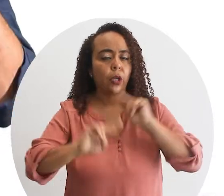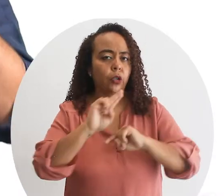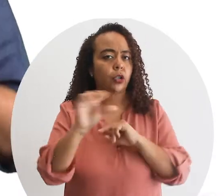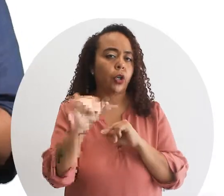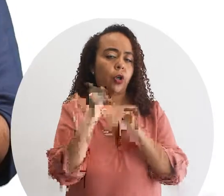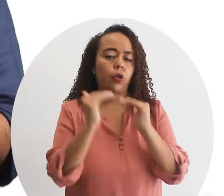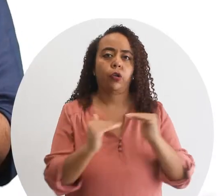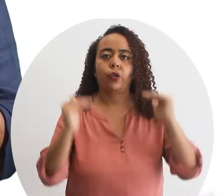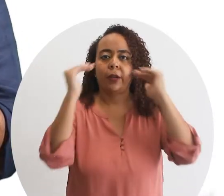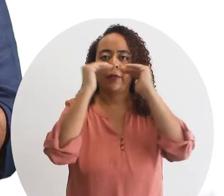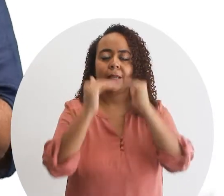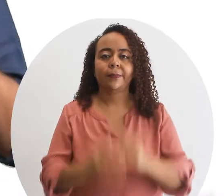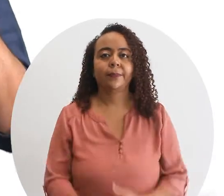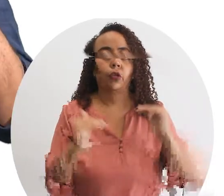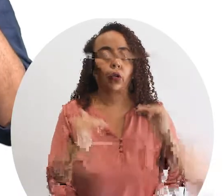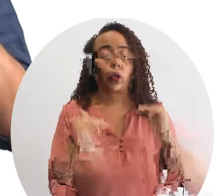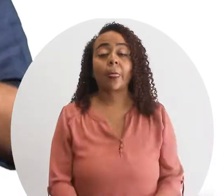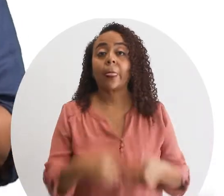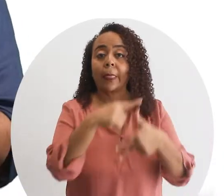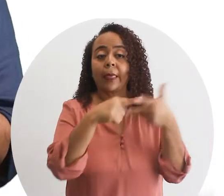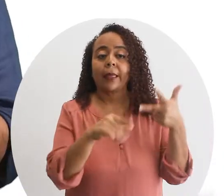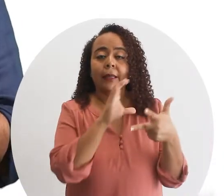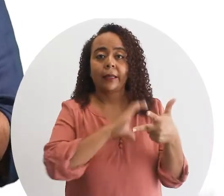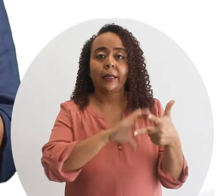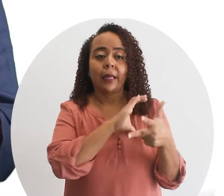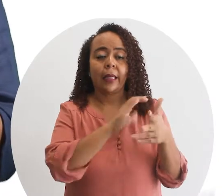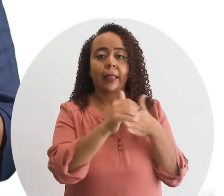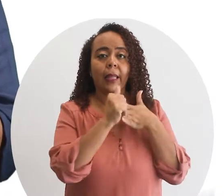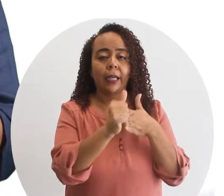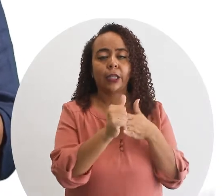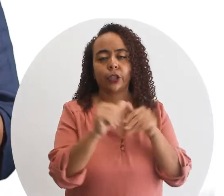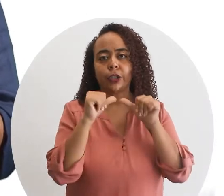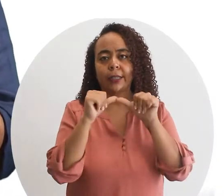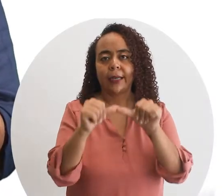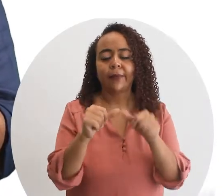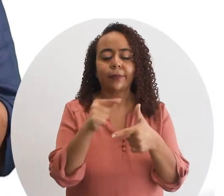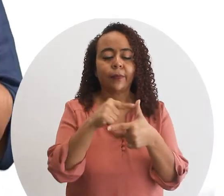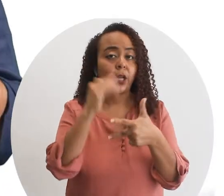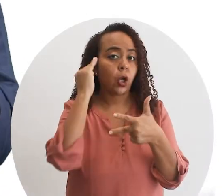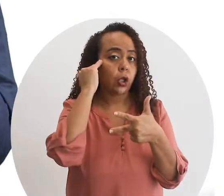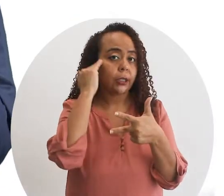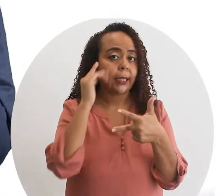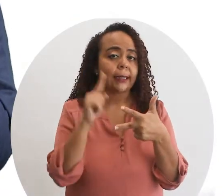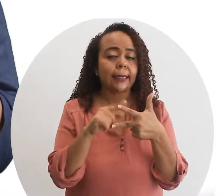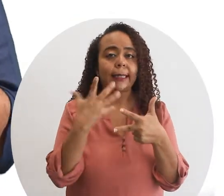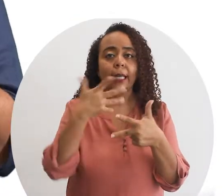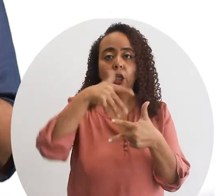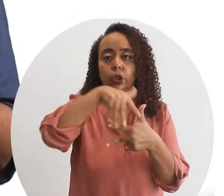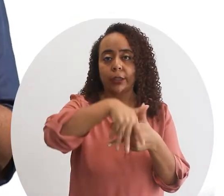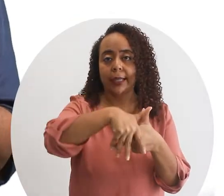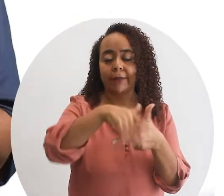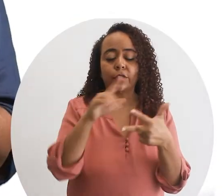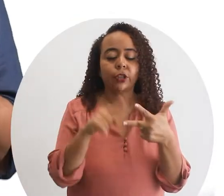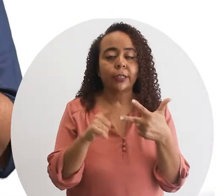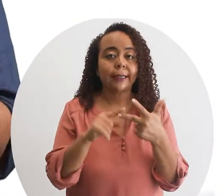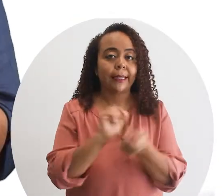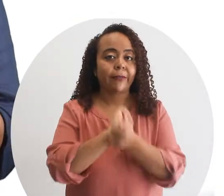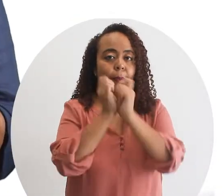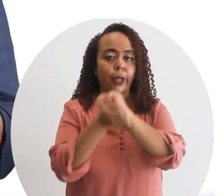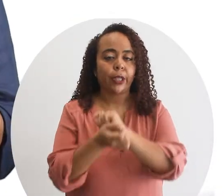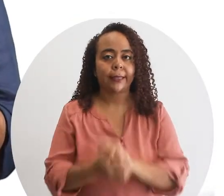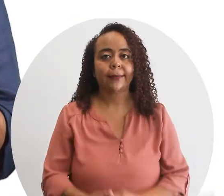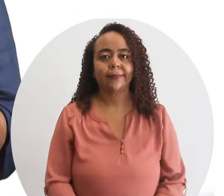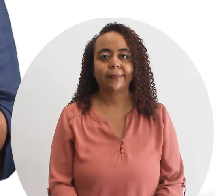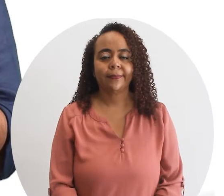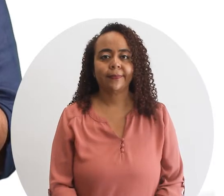negocios a otro nivel las tres características del liderazgo sostenibles son conscientes inclusivos y